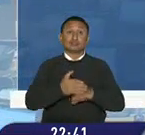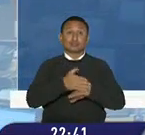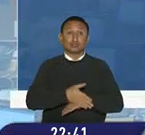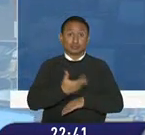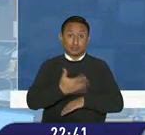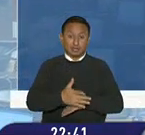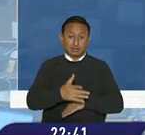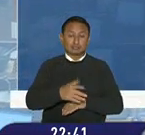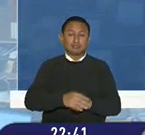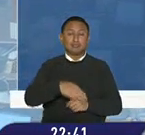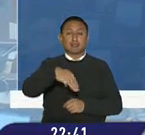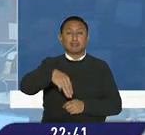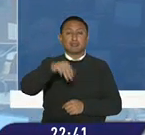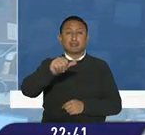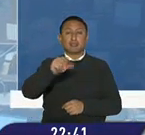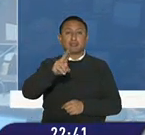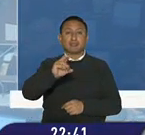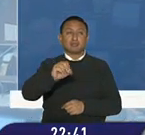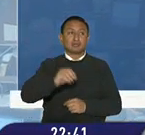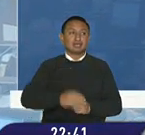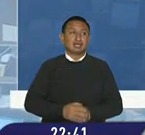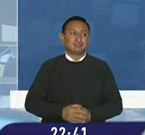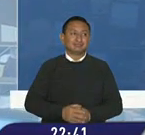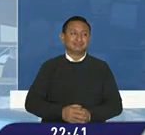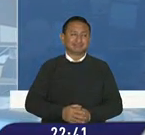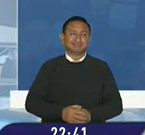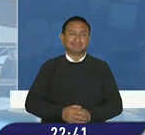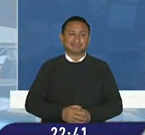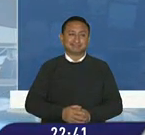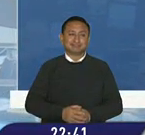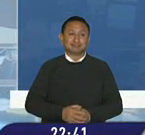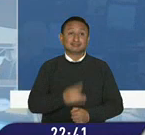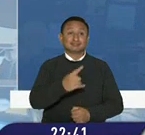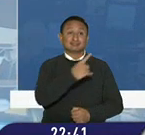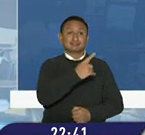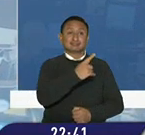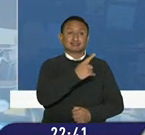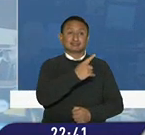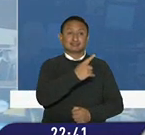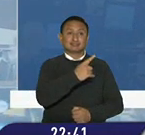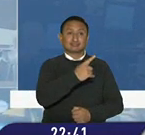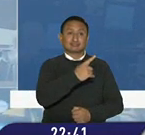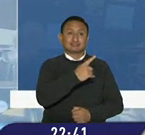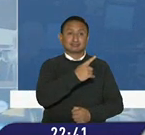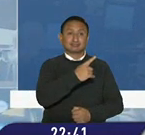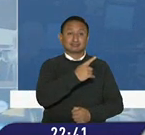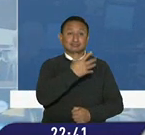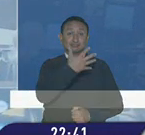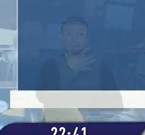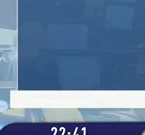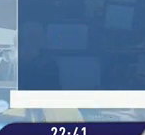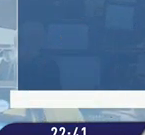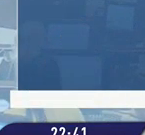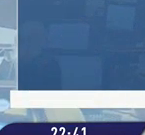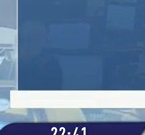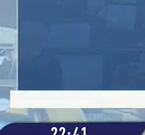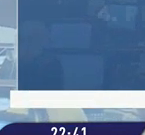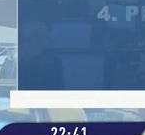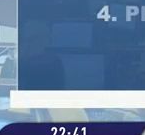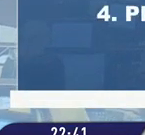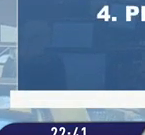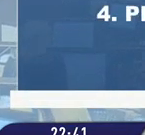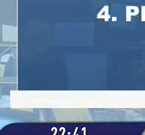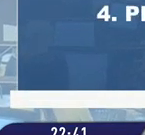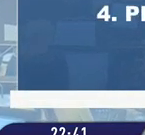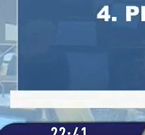asambleísta Mario Ruiz propuso los nombres de Pedro Zapata Lucía Plasencia John Binuesa Peter Calo y Pamela Aguirre para conformar la comisión